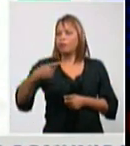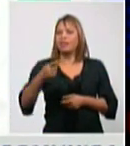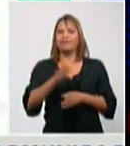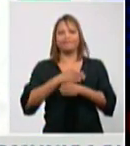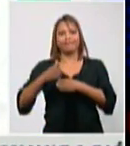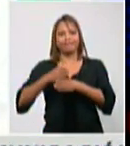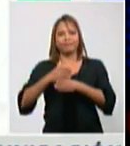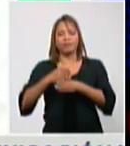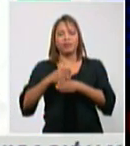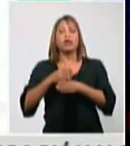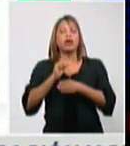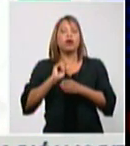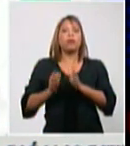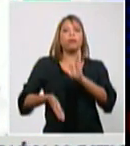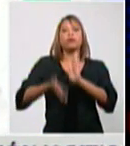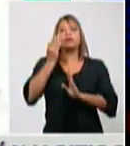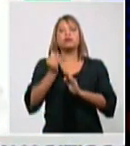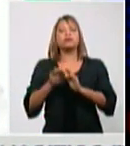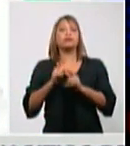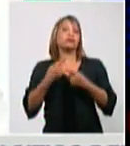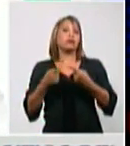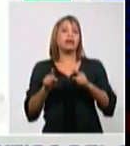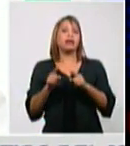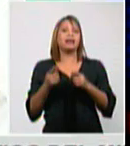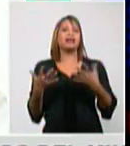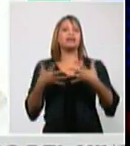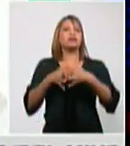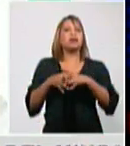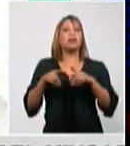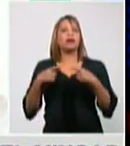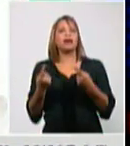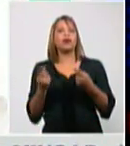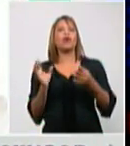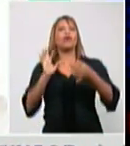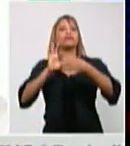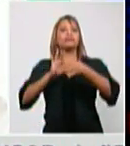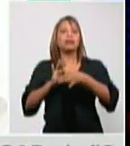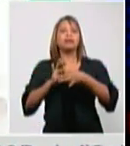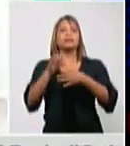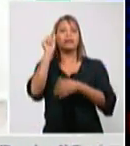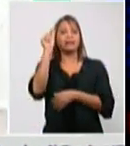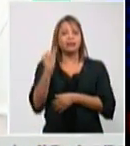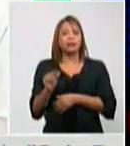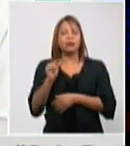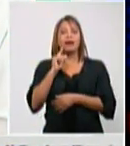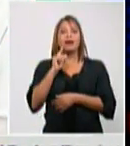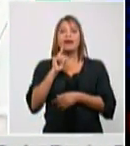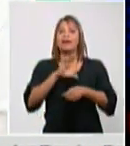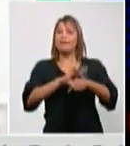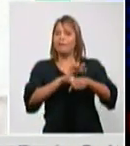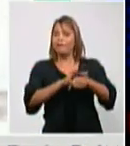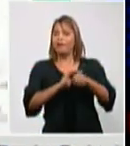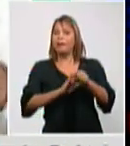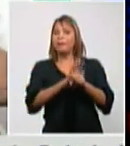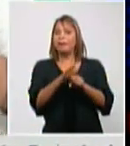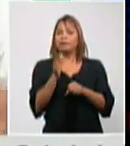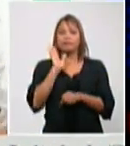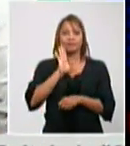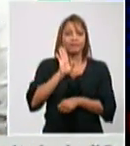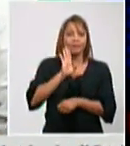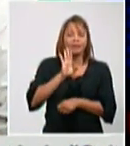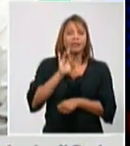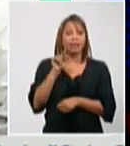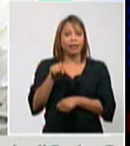elevado pues está relacionado con contactos con personas que se han infectado con contactos de